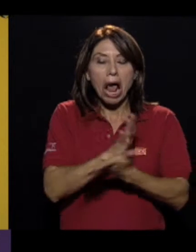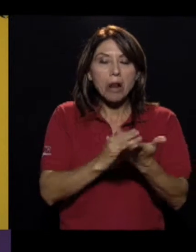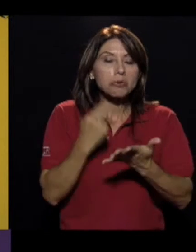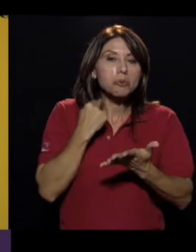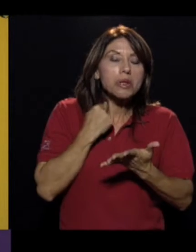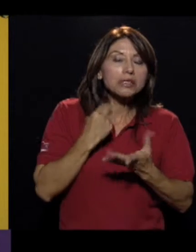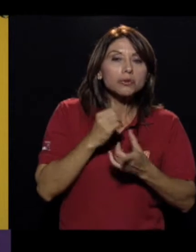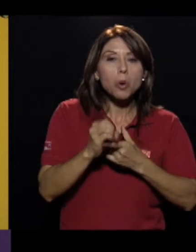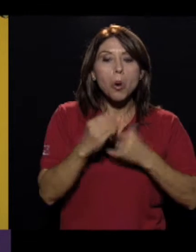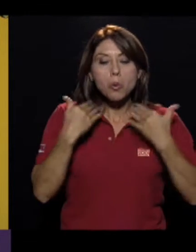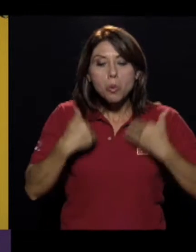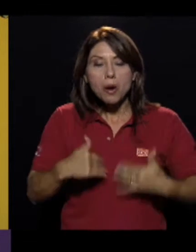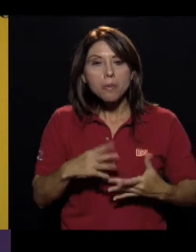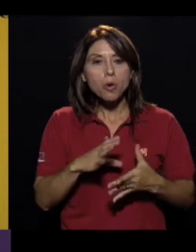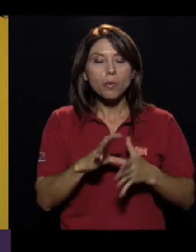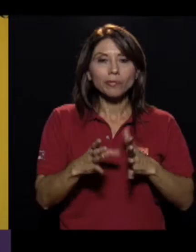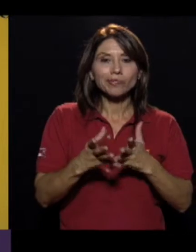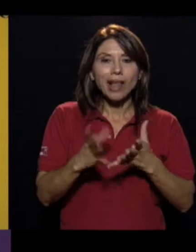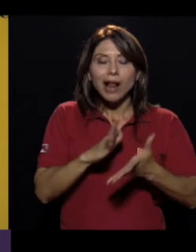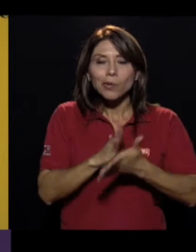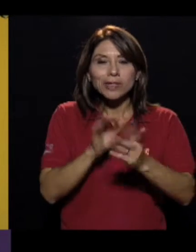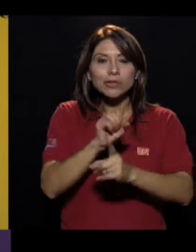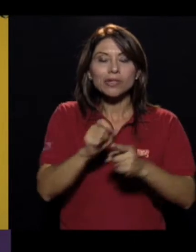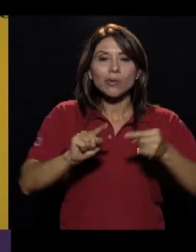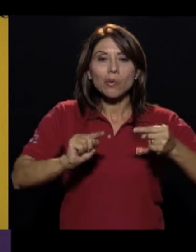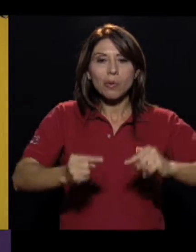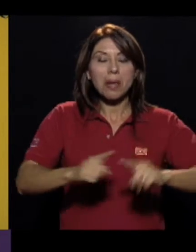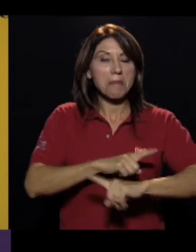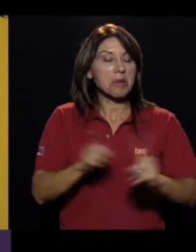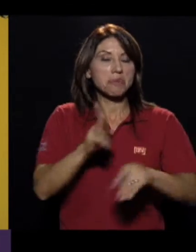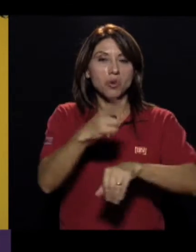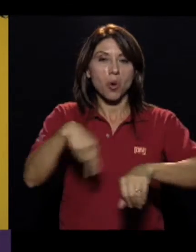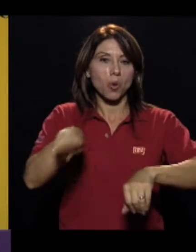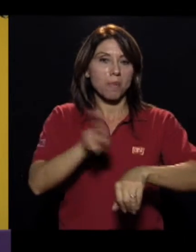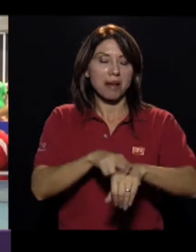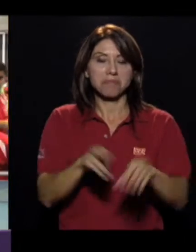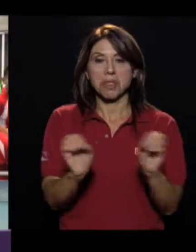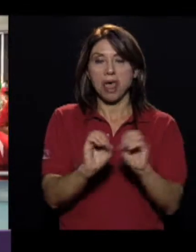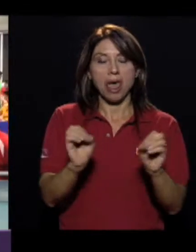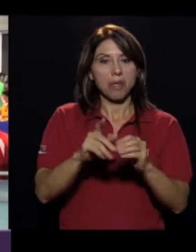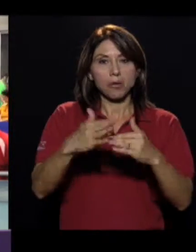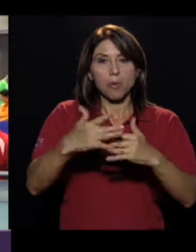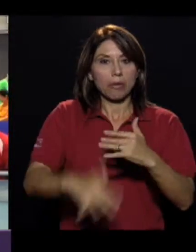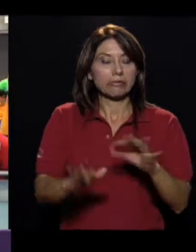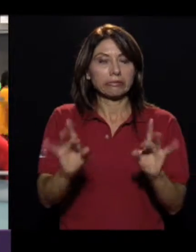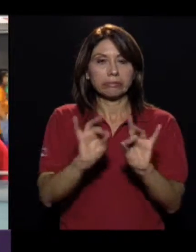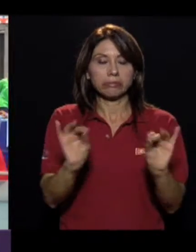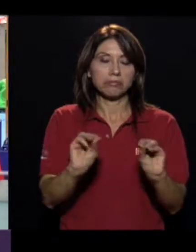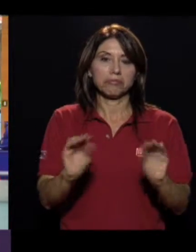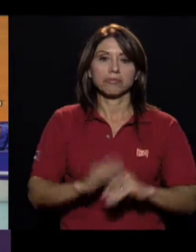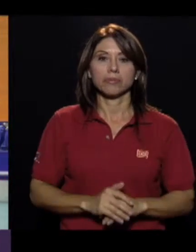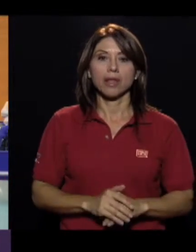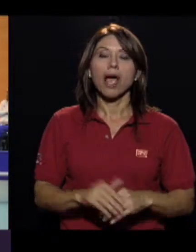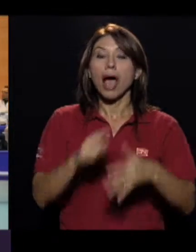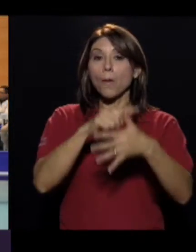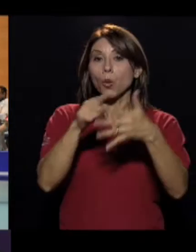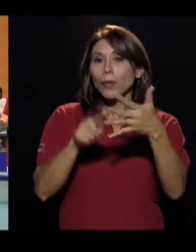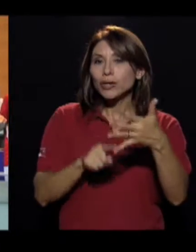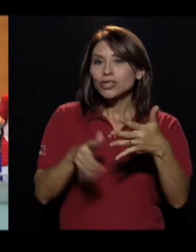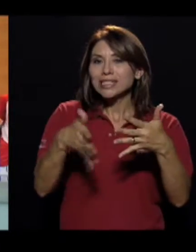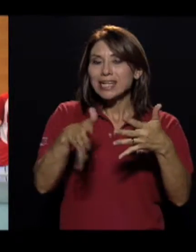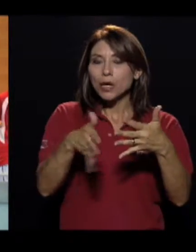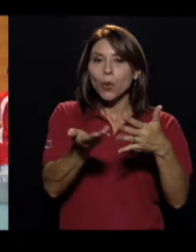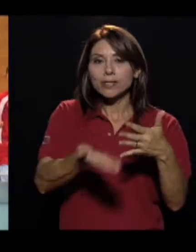por contracturas, pero todo ha estado bajo lo normal, no hemos tenido lesiones de importancia.